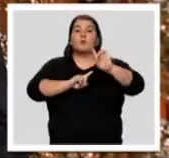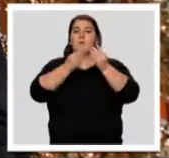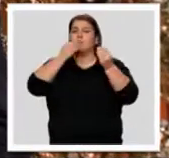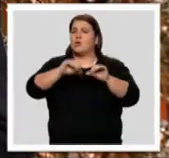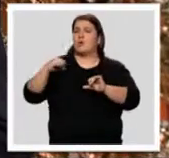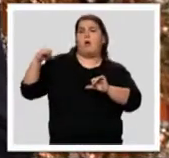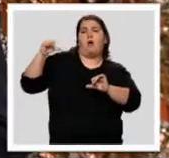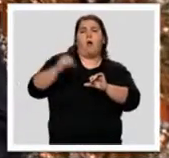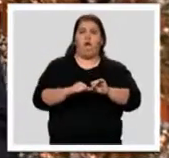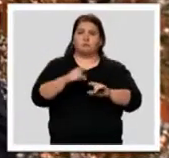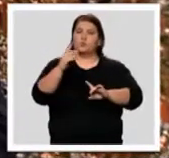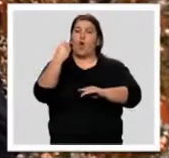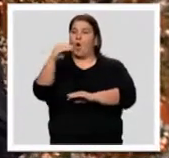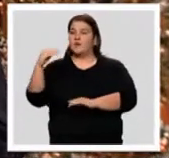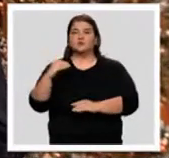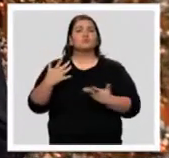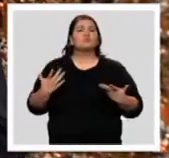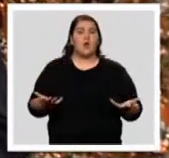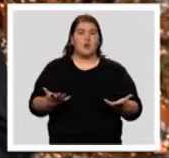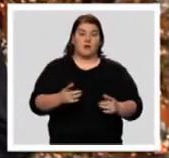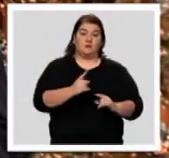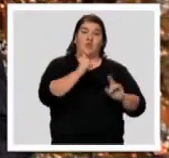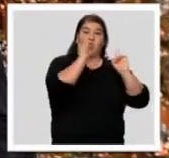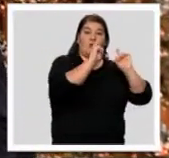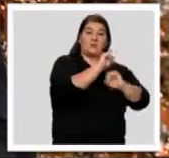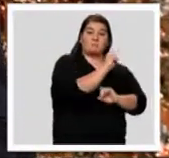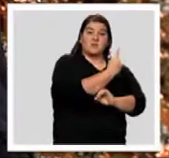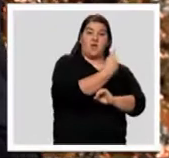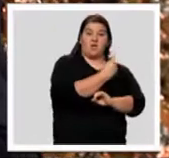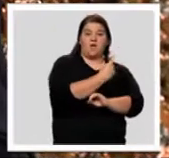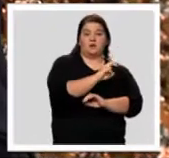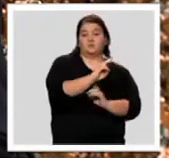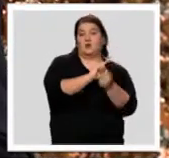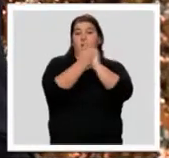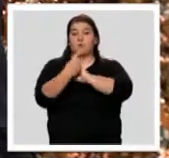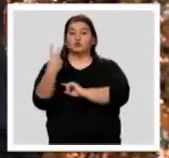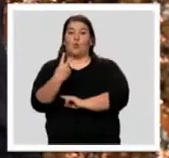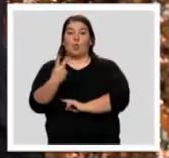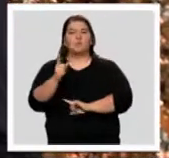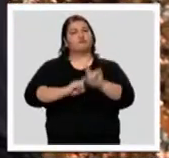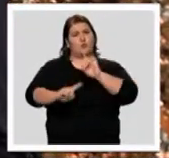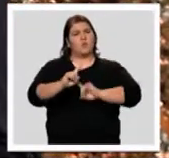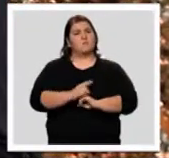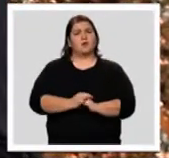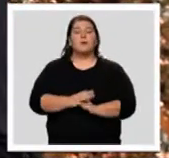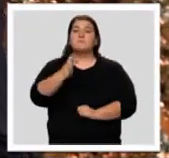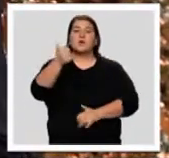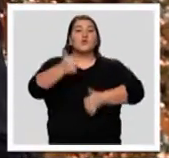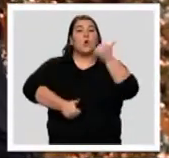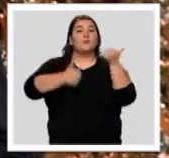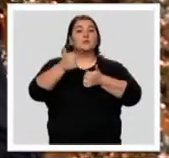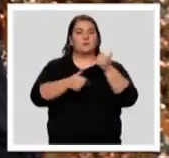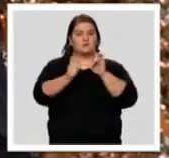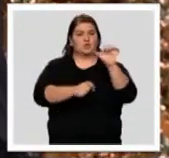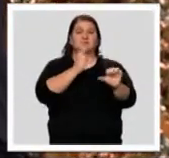histórico entre nuestros jóvenes que es el paso de la primaria a la secundaria y un problema grave en la competitividad